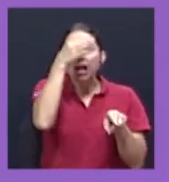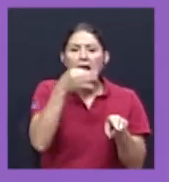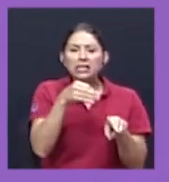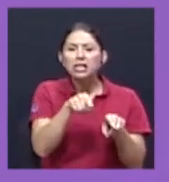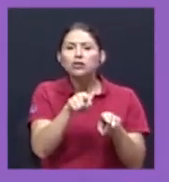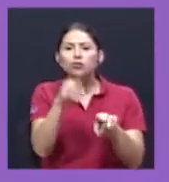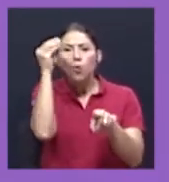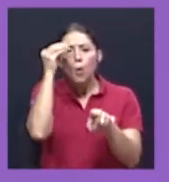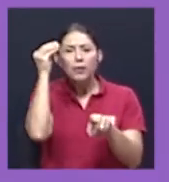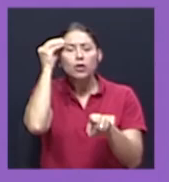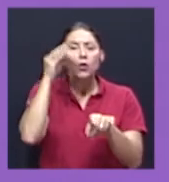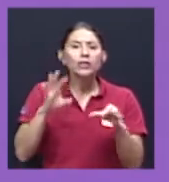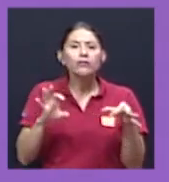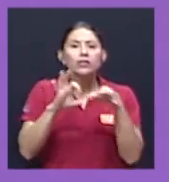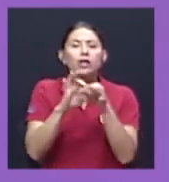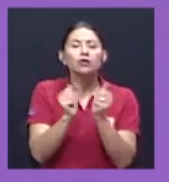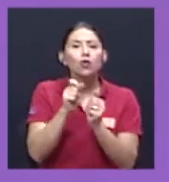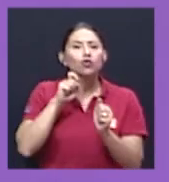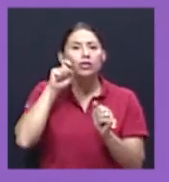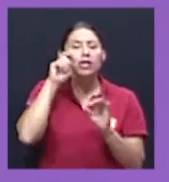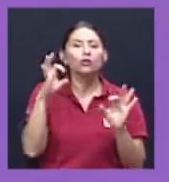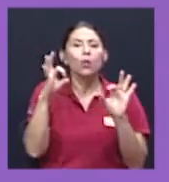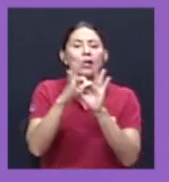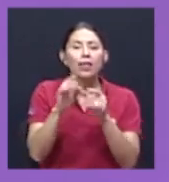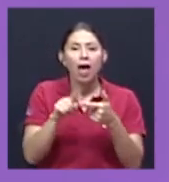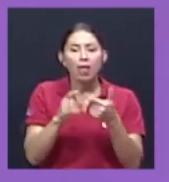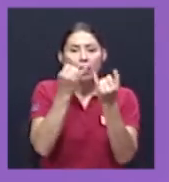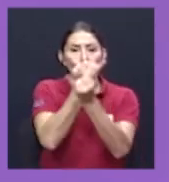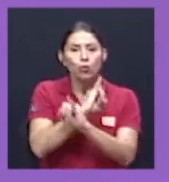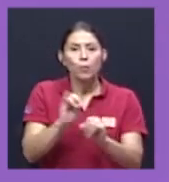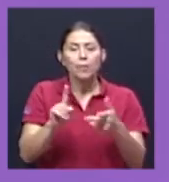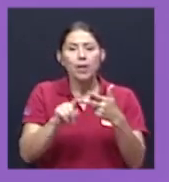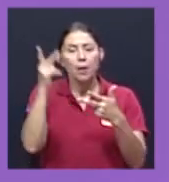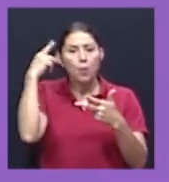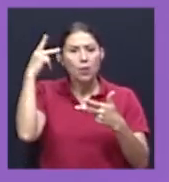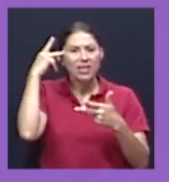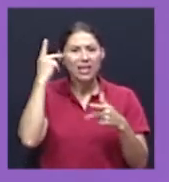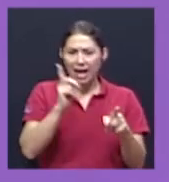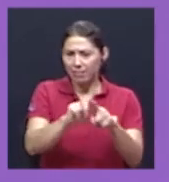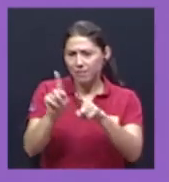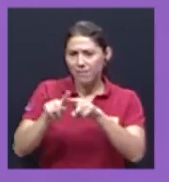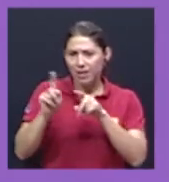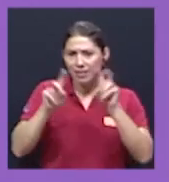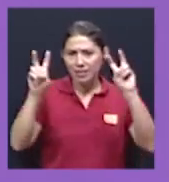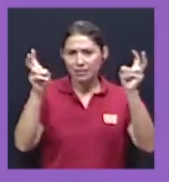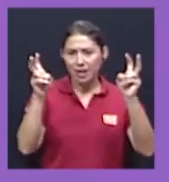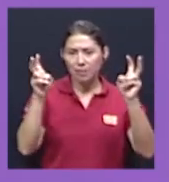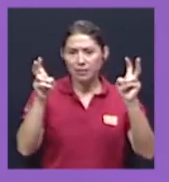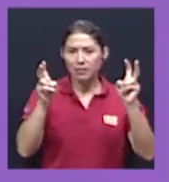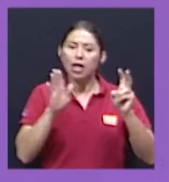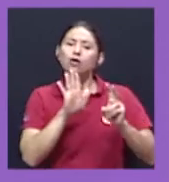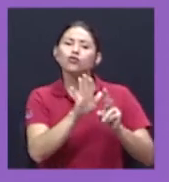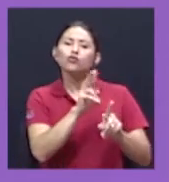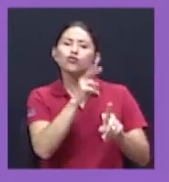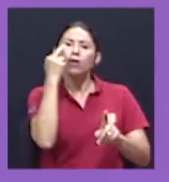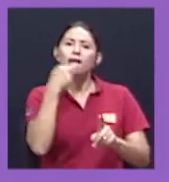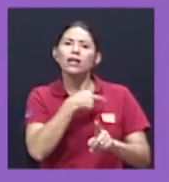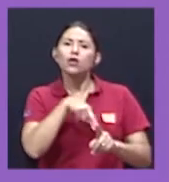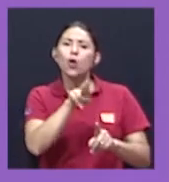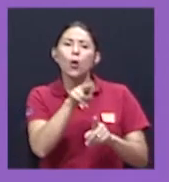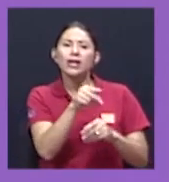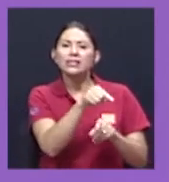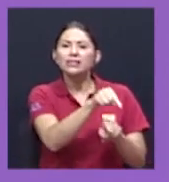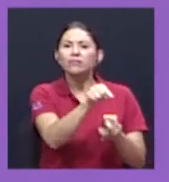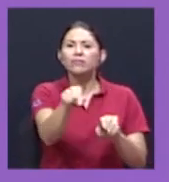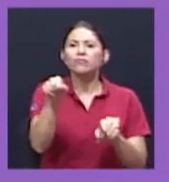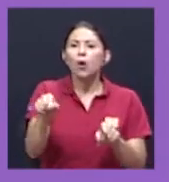relación con la sexualidad la autonomía la política diferentes temas desde sus religiones cómo lo cómo lo entienden cómo